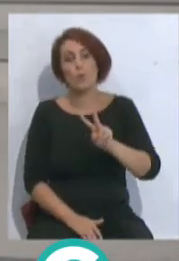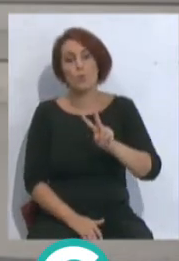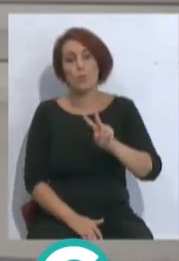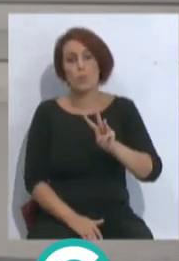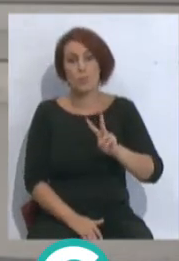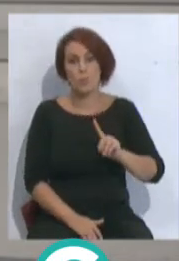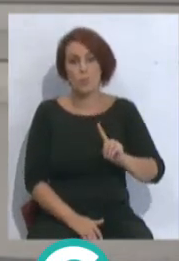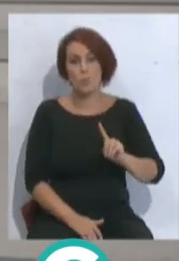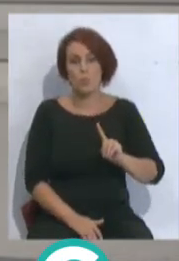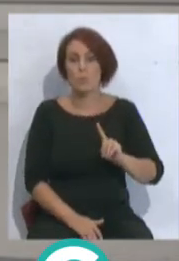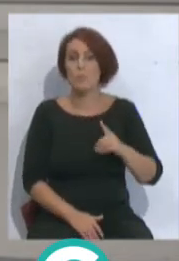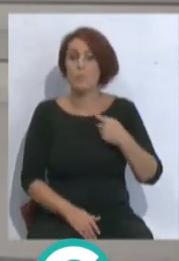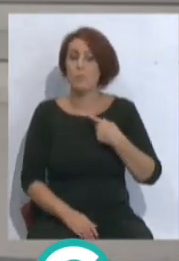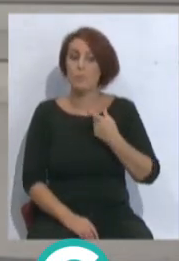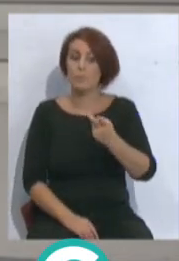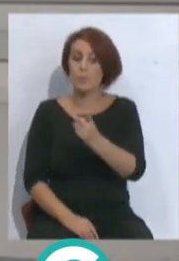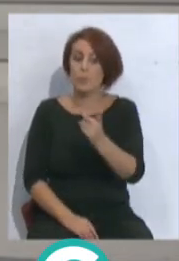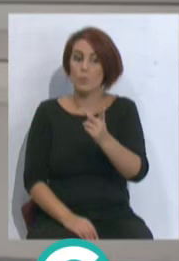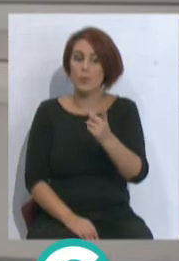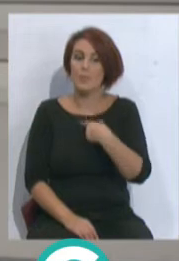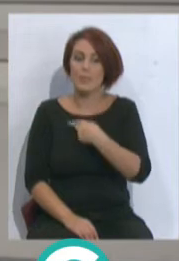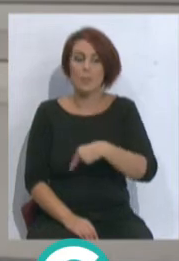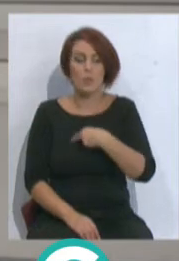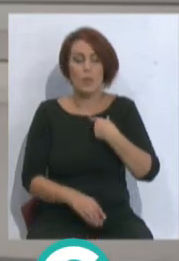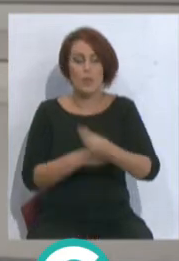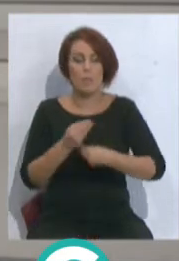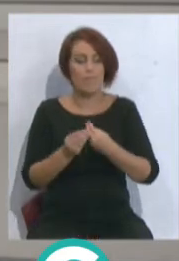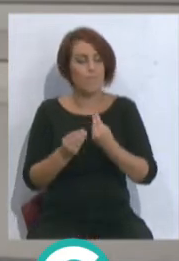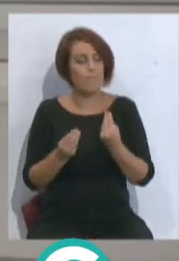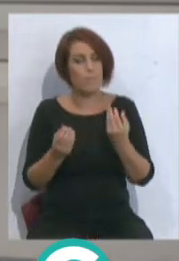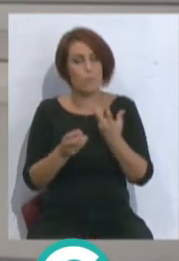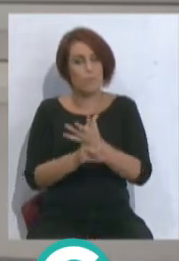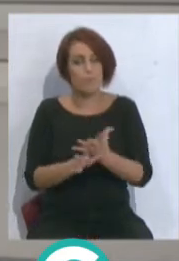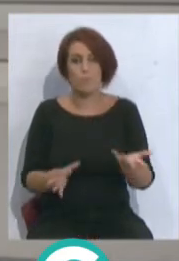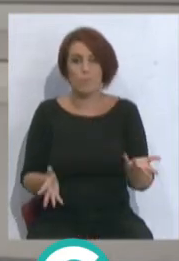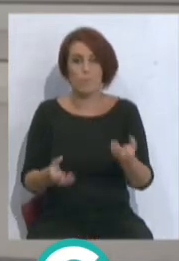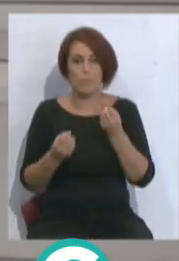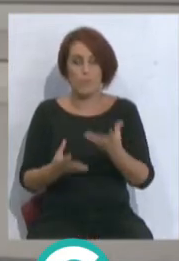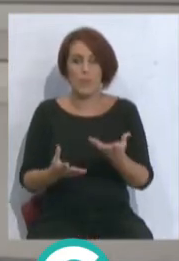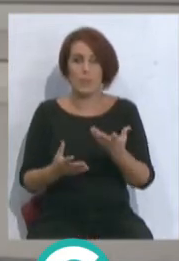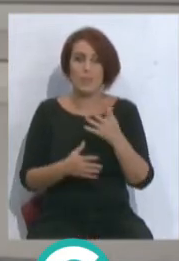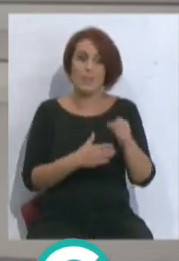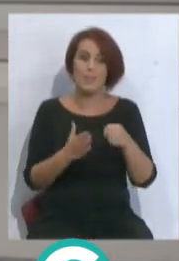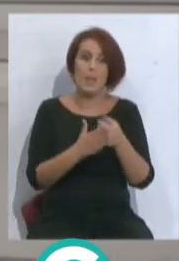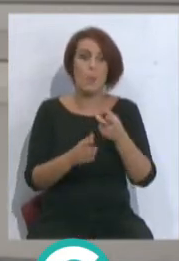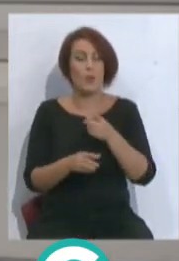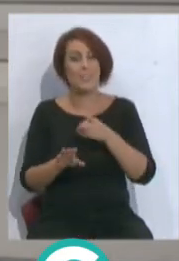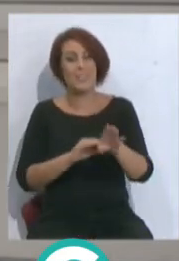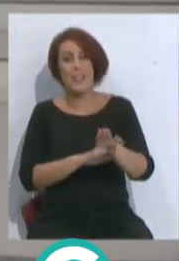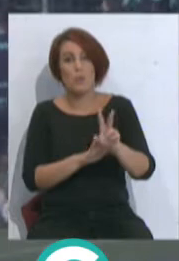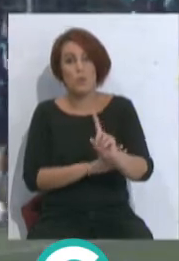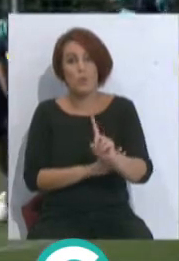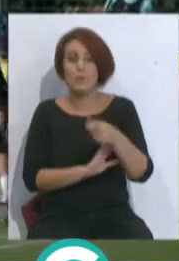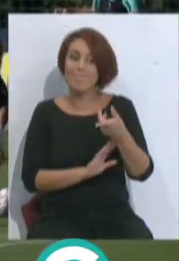-1, en los dos tiene que jugar bien Arzamendia, tiene que jugar por delante, casi ya como extremo, no como lateral, y ahí no ha